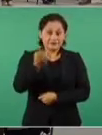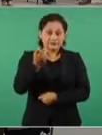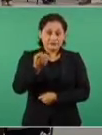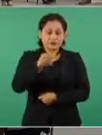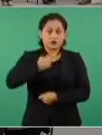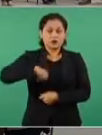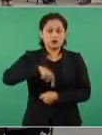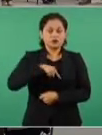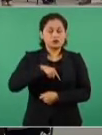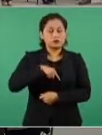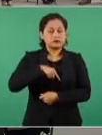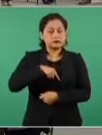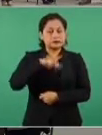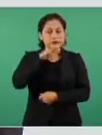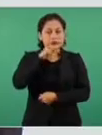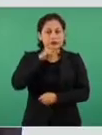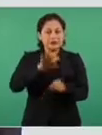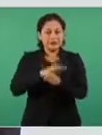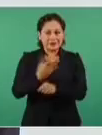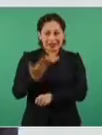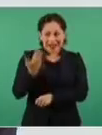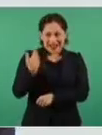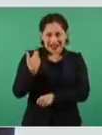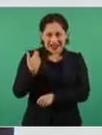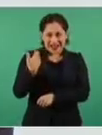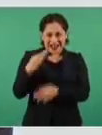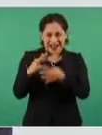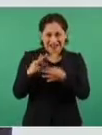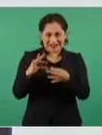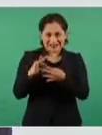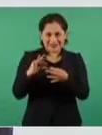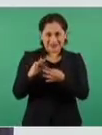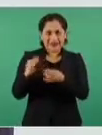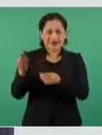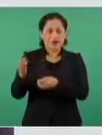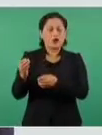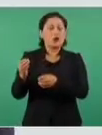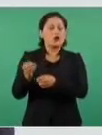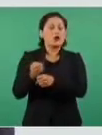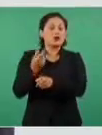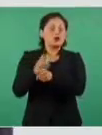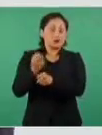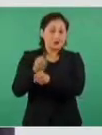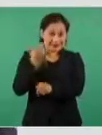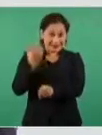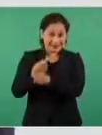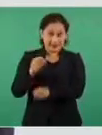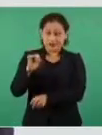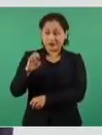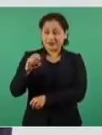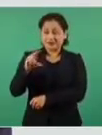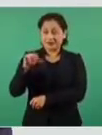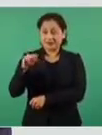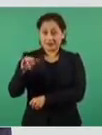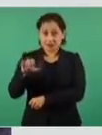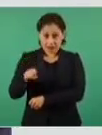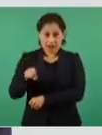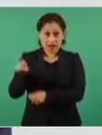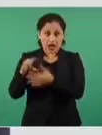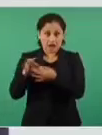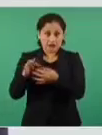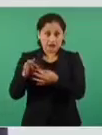dado los datos igual que nos está planteando y nos compartió el subsecretario Encinas, hay que tener cuidado con